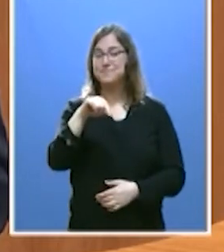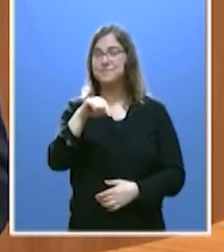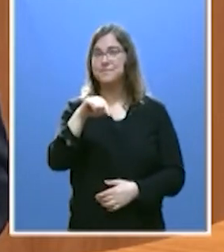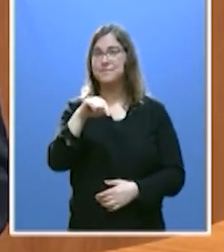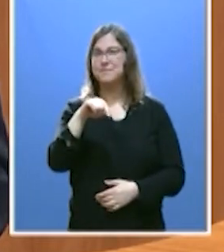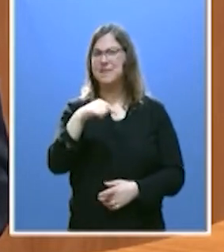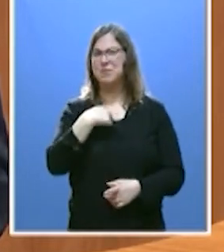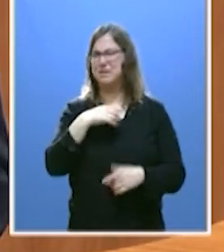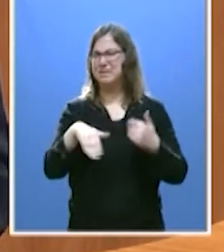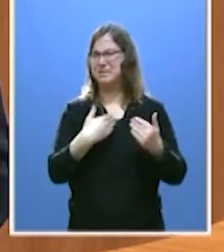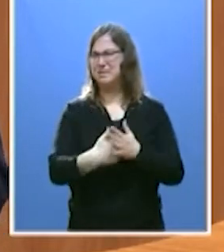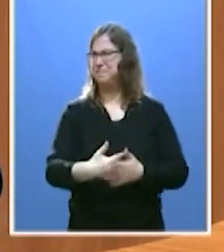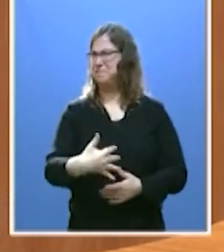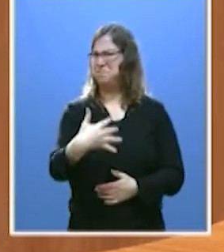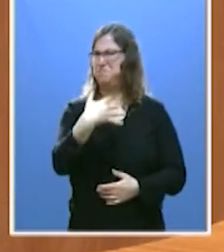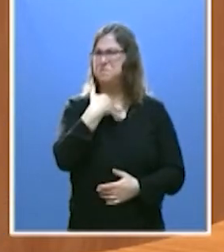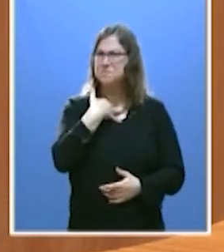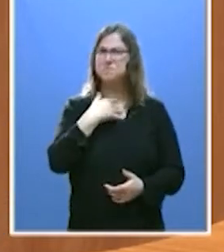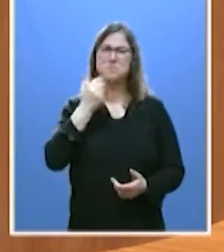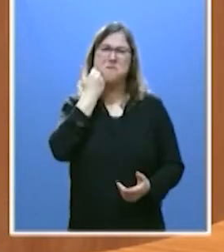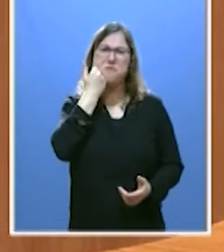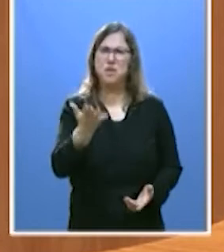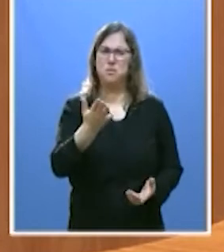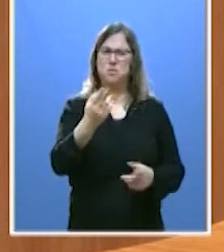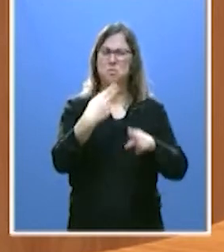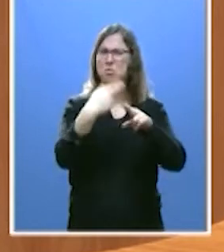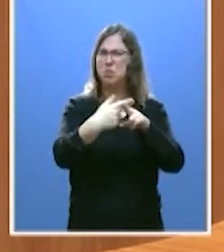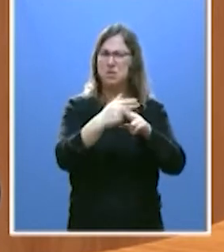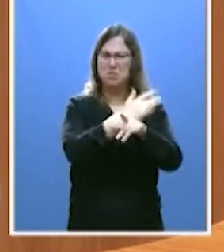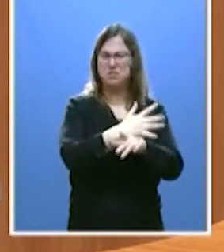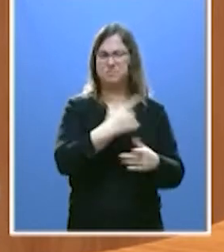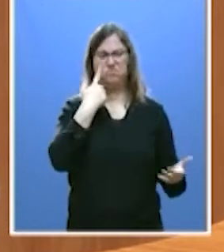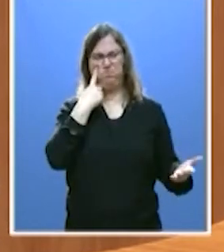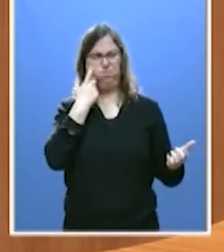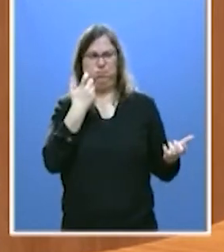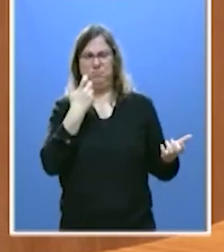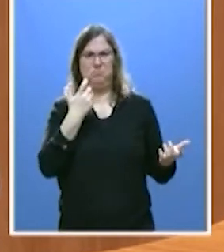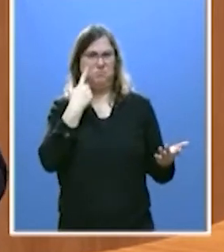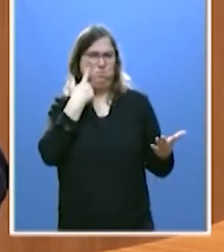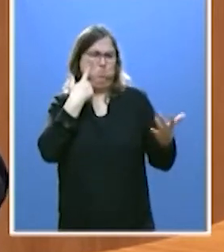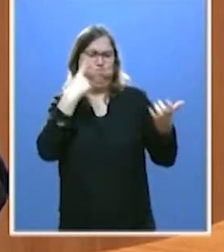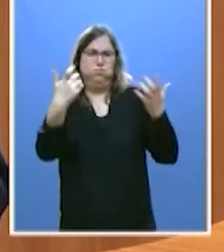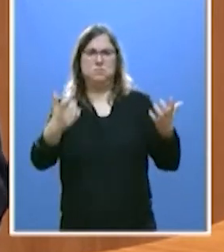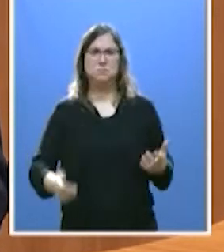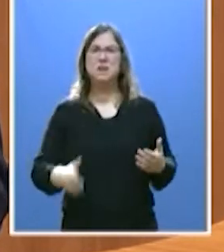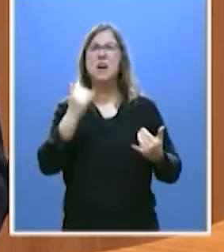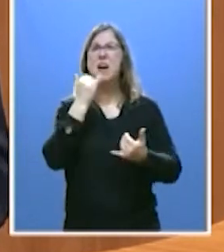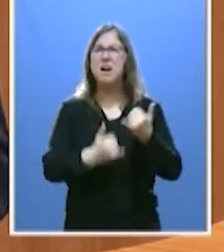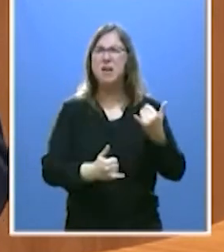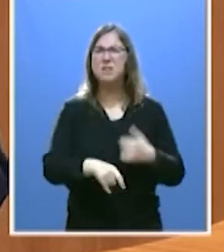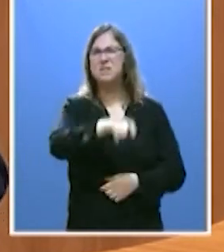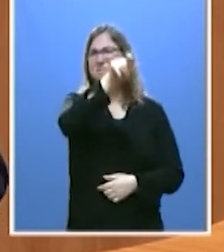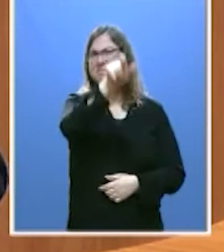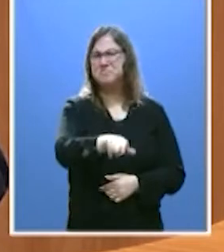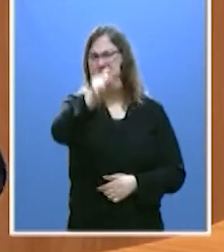Este obsceno juego político es tan burdo, es tan visible, señorías, que está provocando el hartazgo